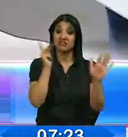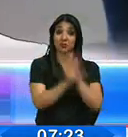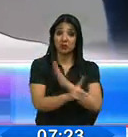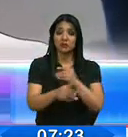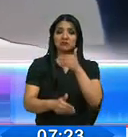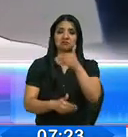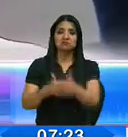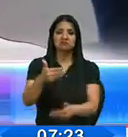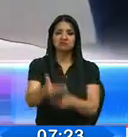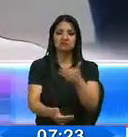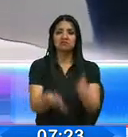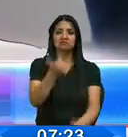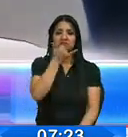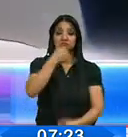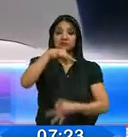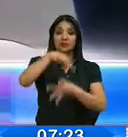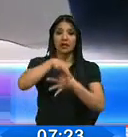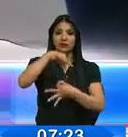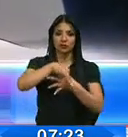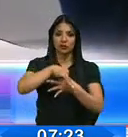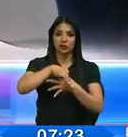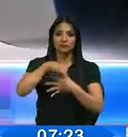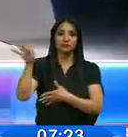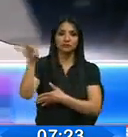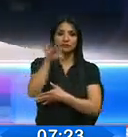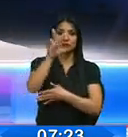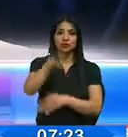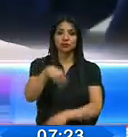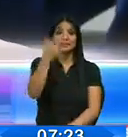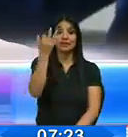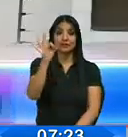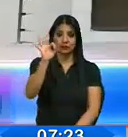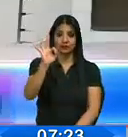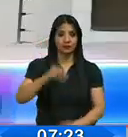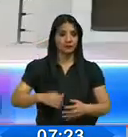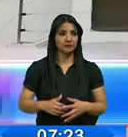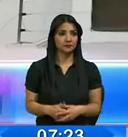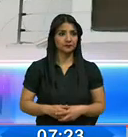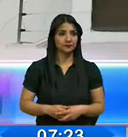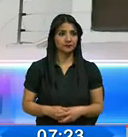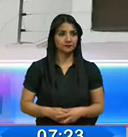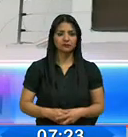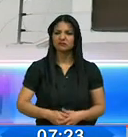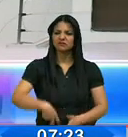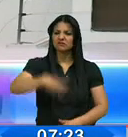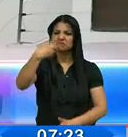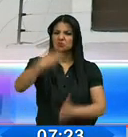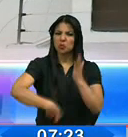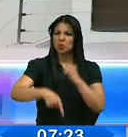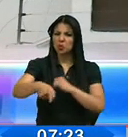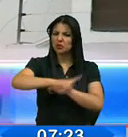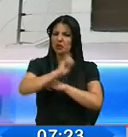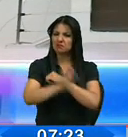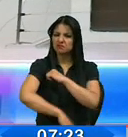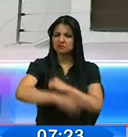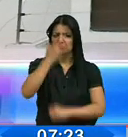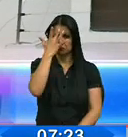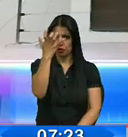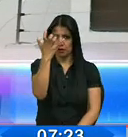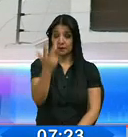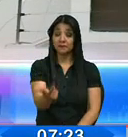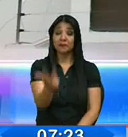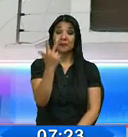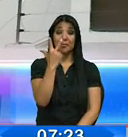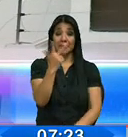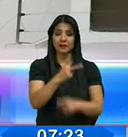irregularidades en las elecciones seccionales de 2019. La sanción económica se da debido a que tres de los cinco